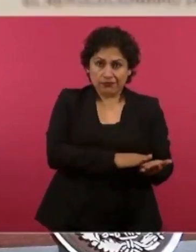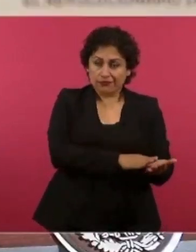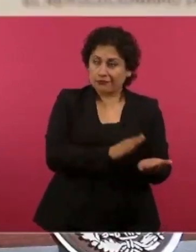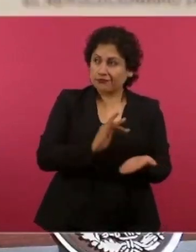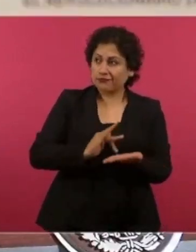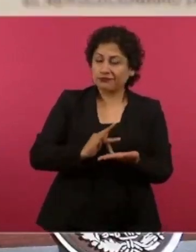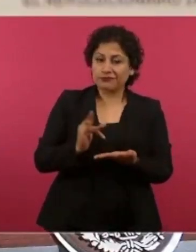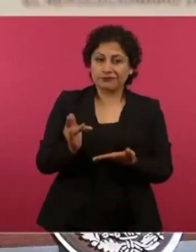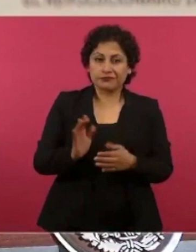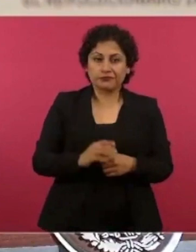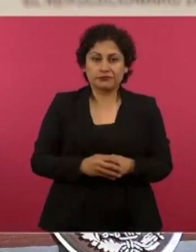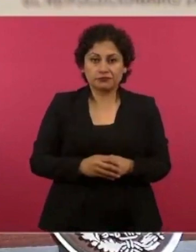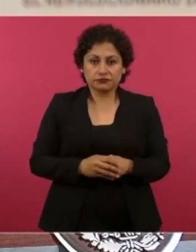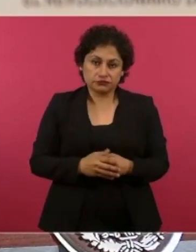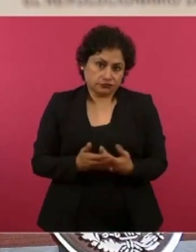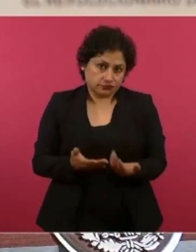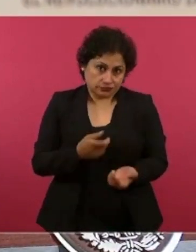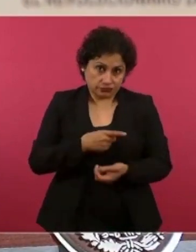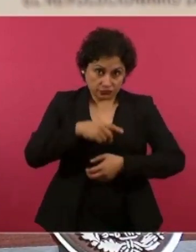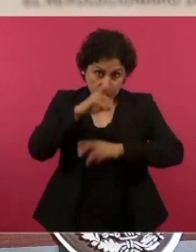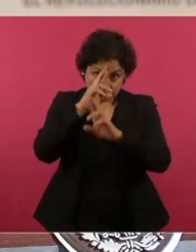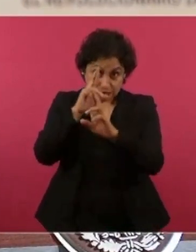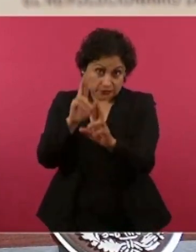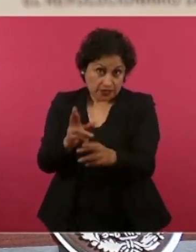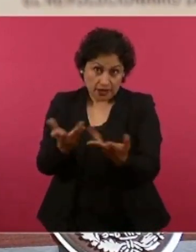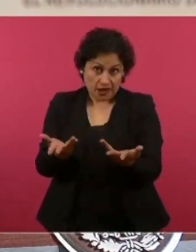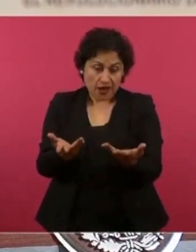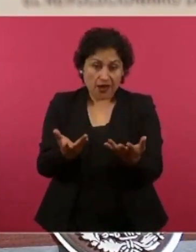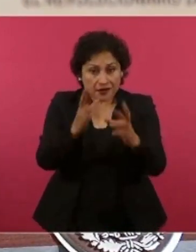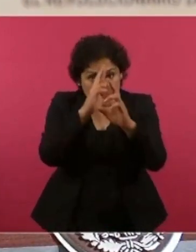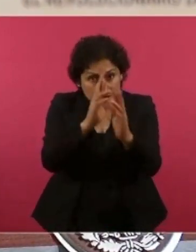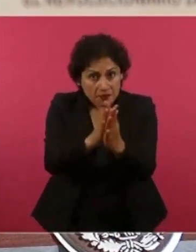Hay que respetar a los libros, todos.